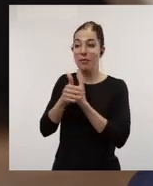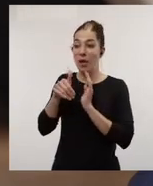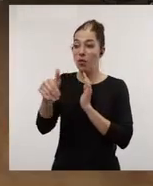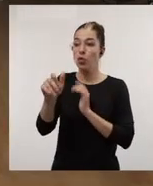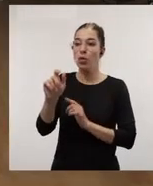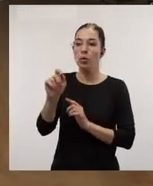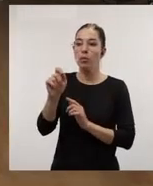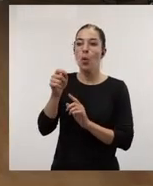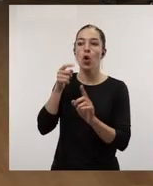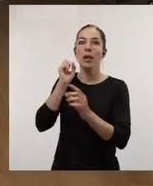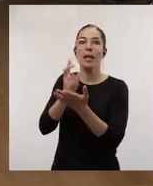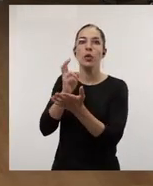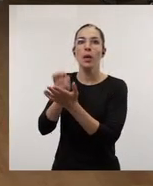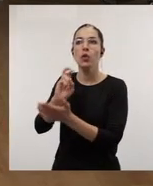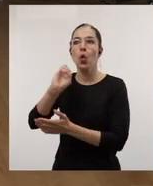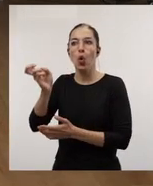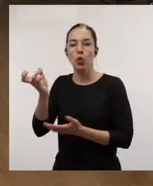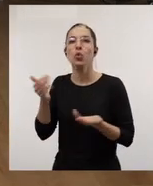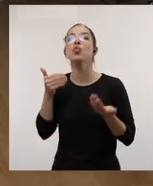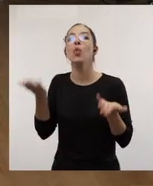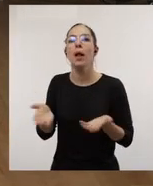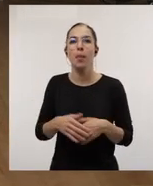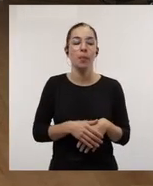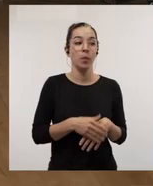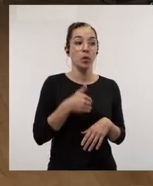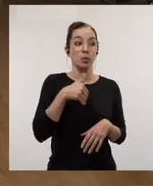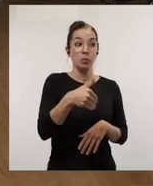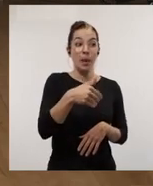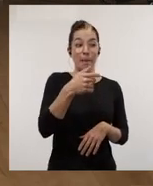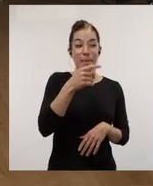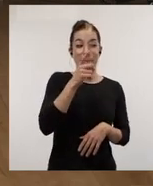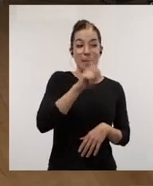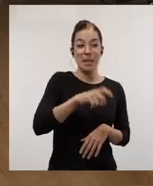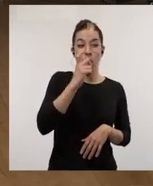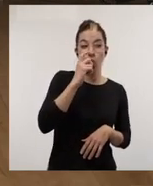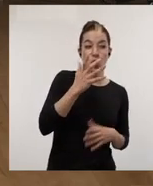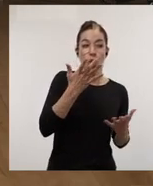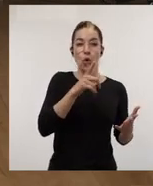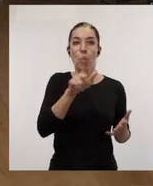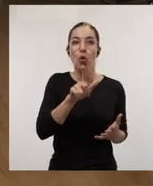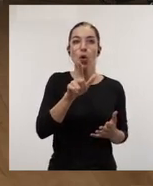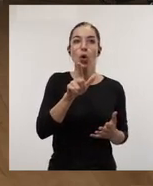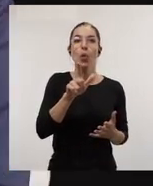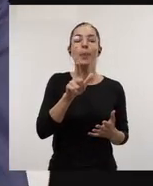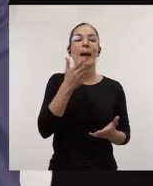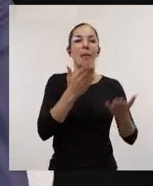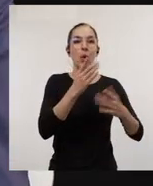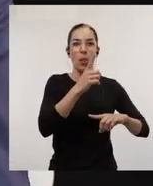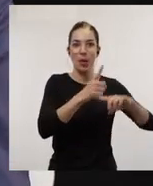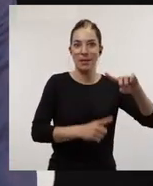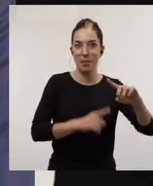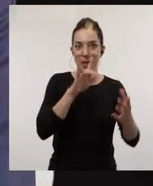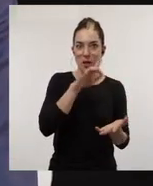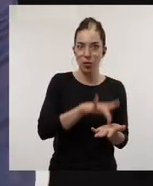vais a afrontar próximamente. ¿Cuáles son? Pues el próximo mes de junio, julio, tendremos una evaluación